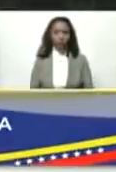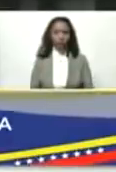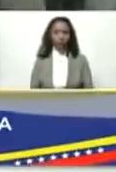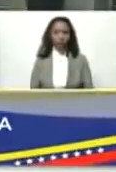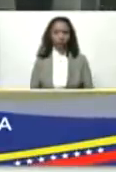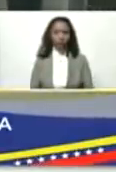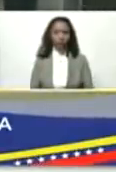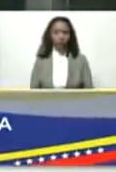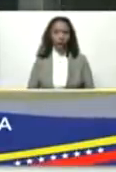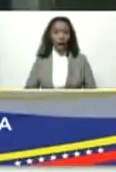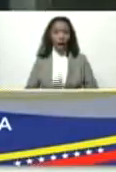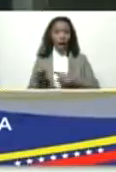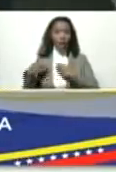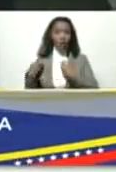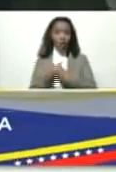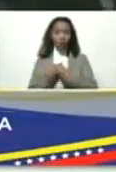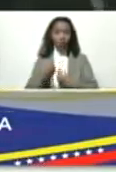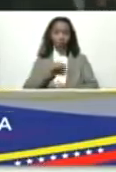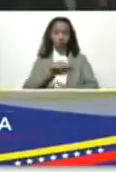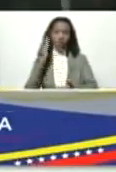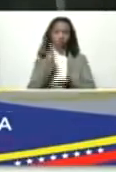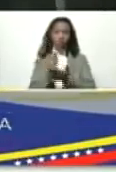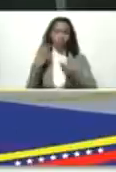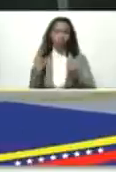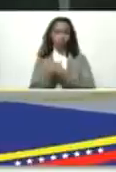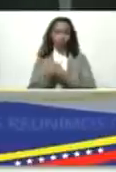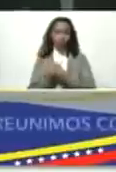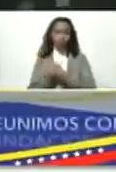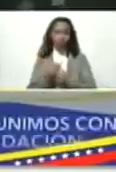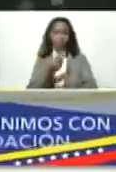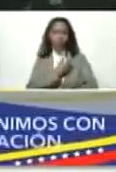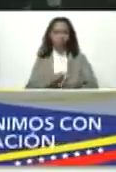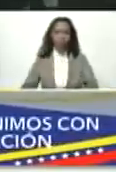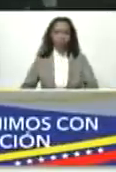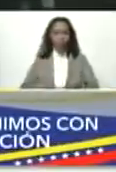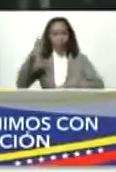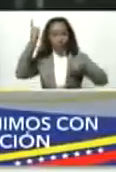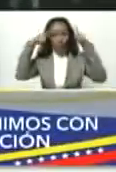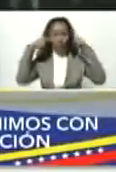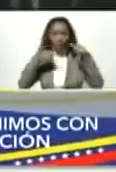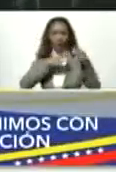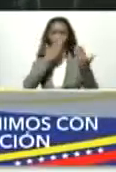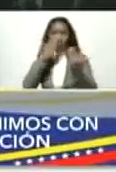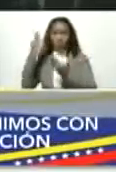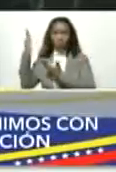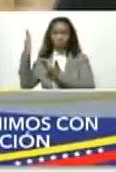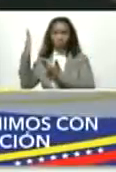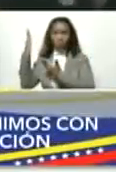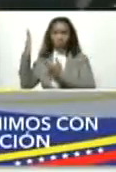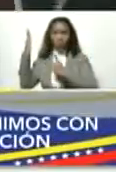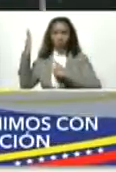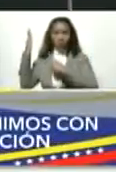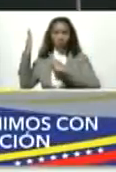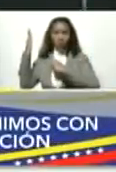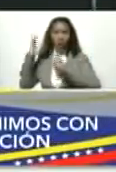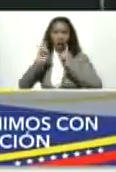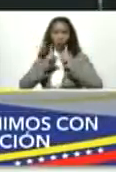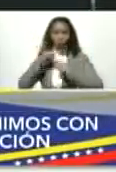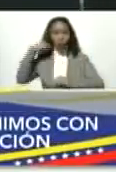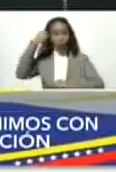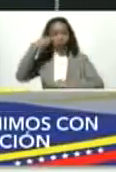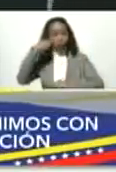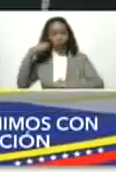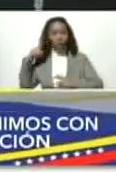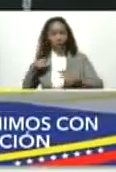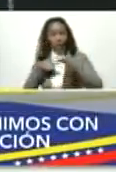allí estábamos nosotros siempre al lado del comandante Chávez ahí estamos viendo algunas imágenes entrando al